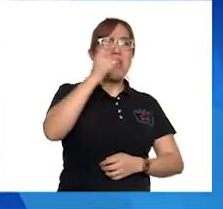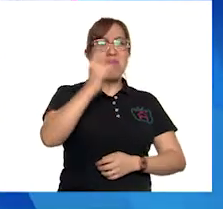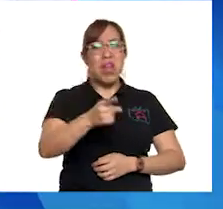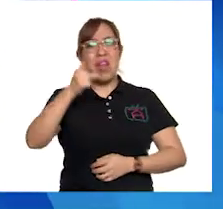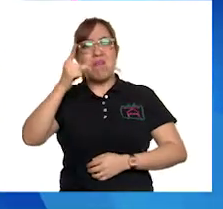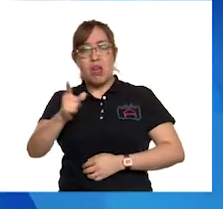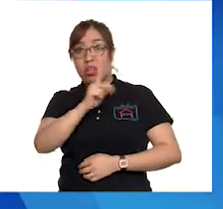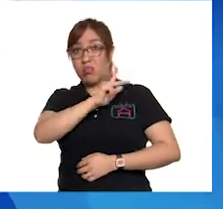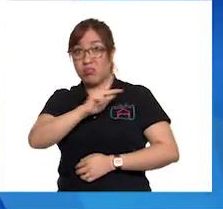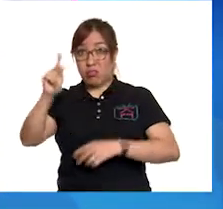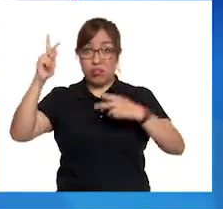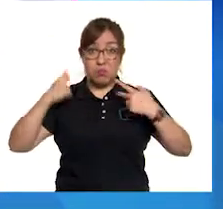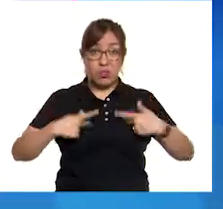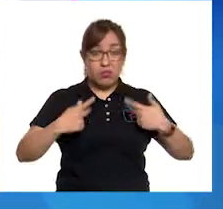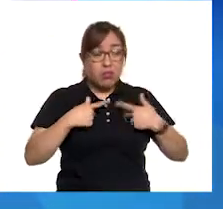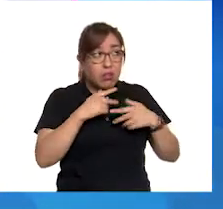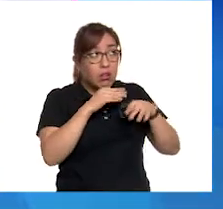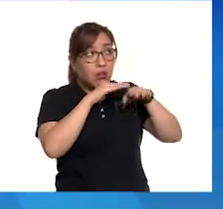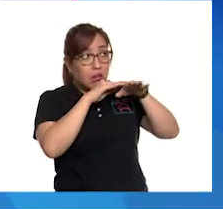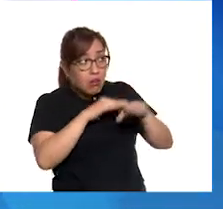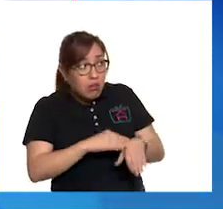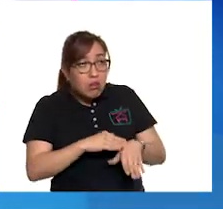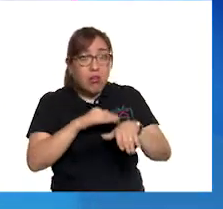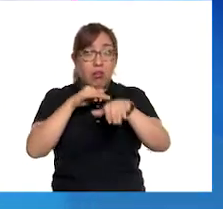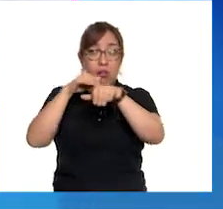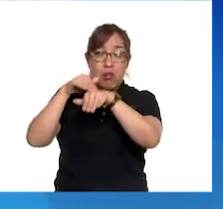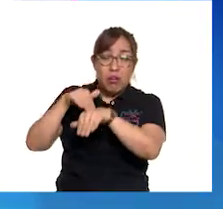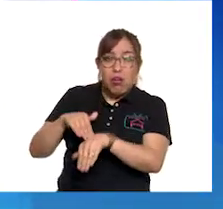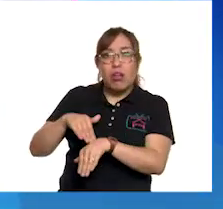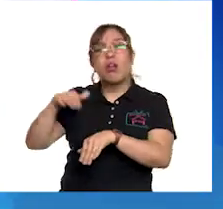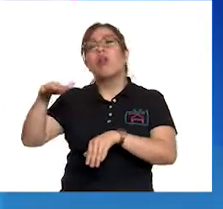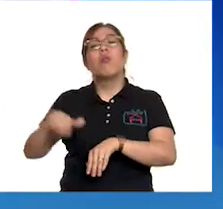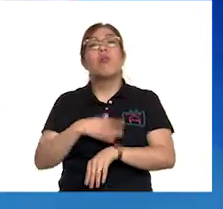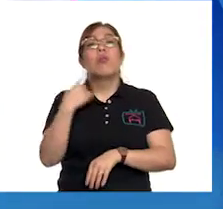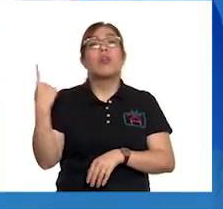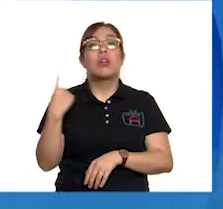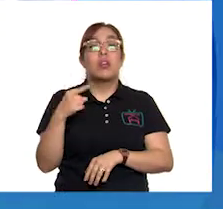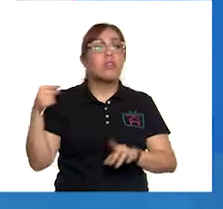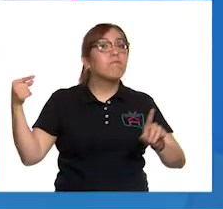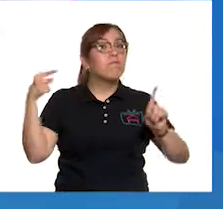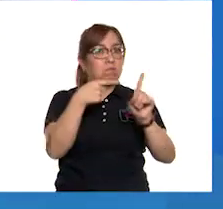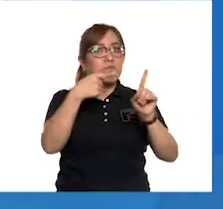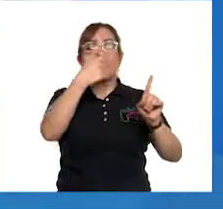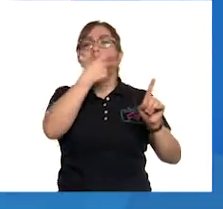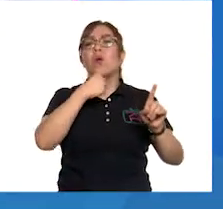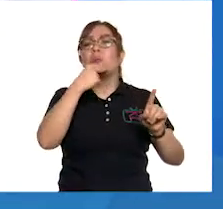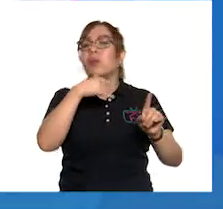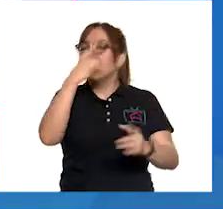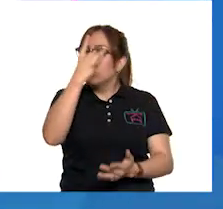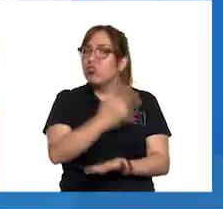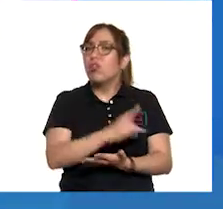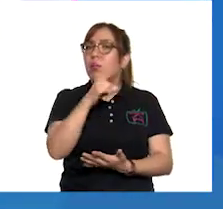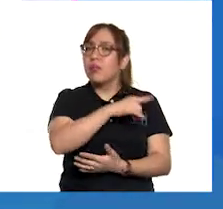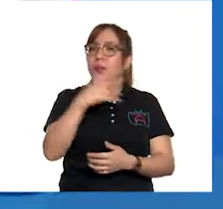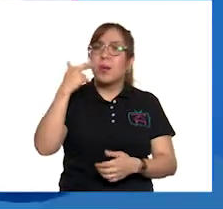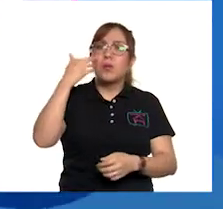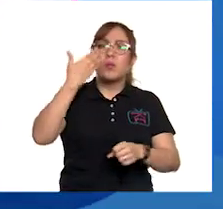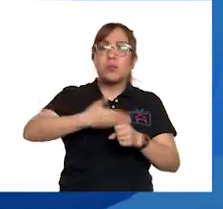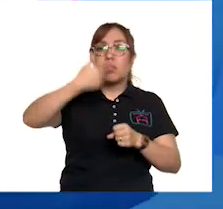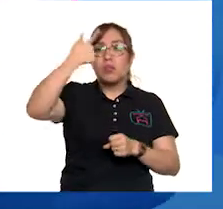obedecía porque a él era el único que le interesaba la organización y el buen funcionamiento de la aldea.